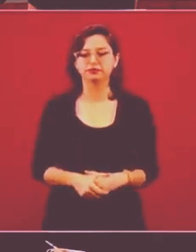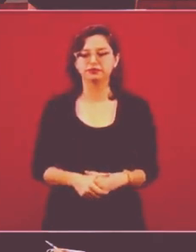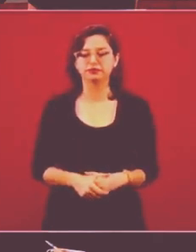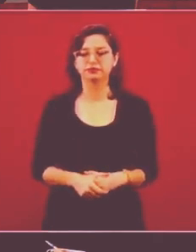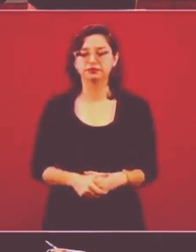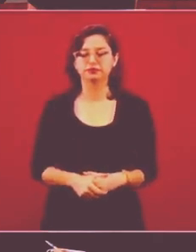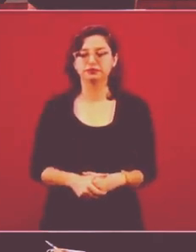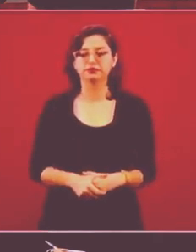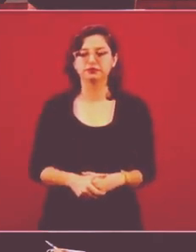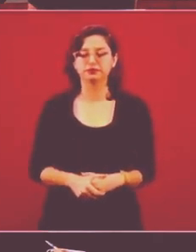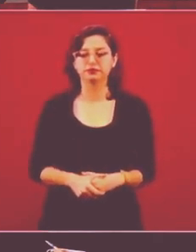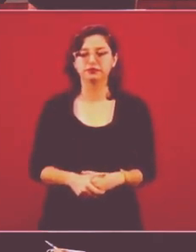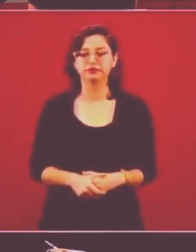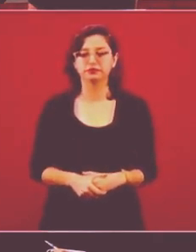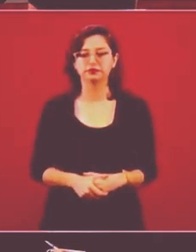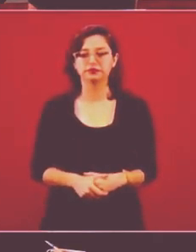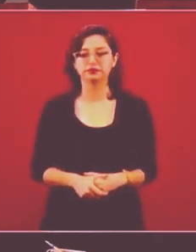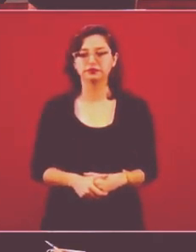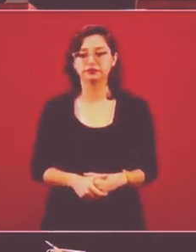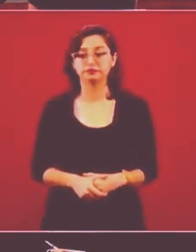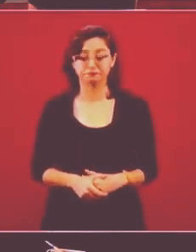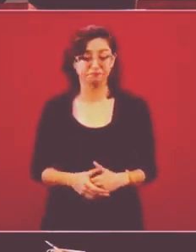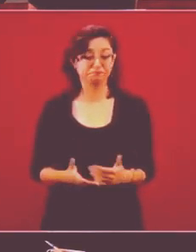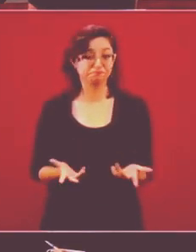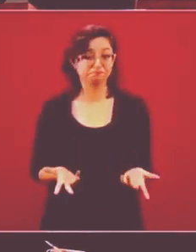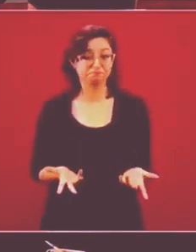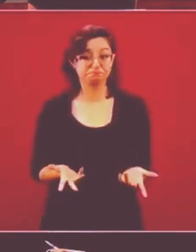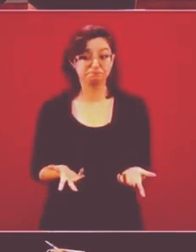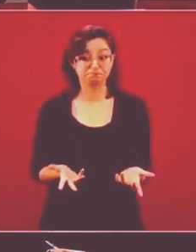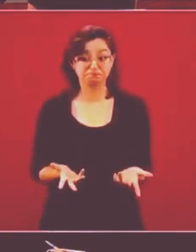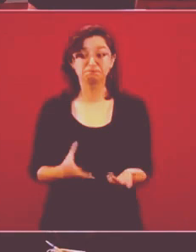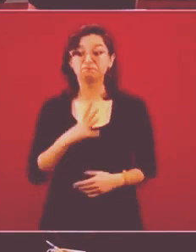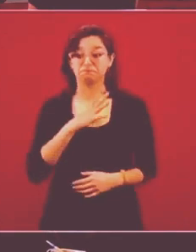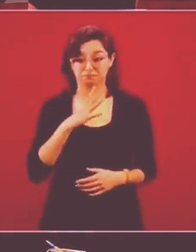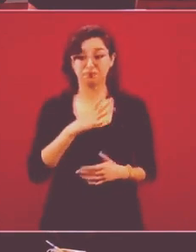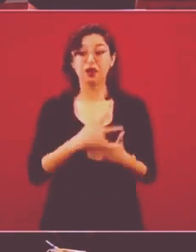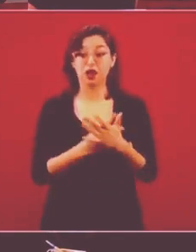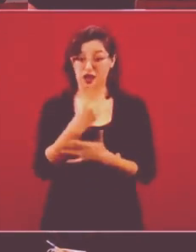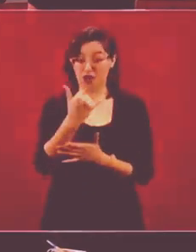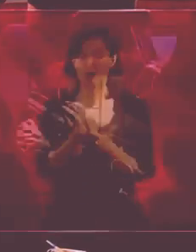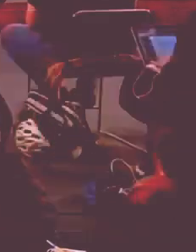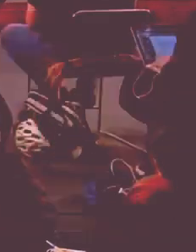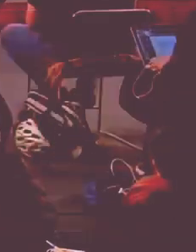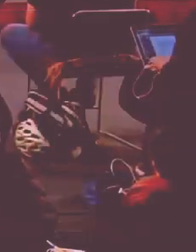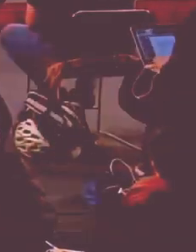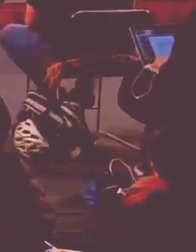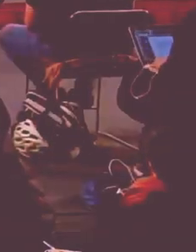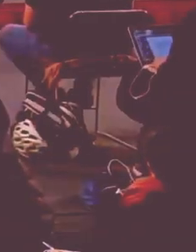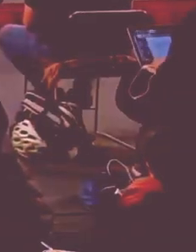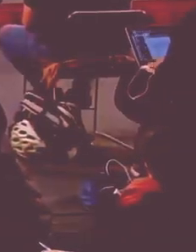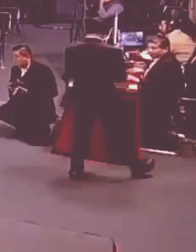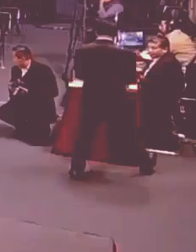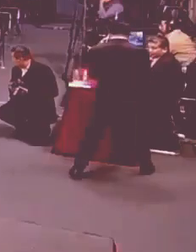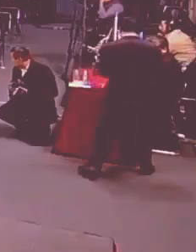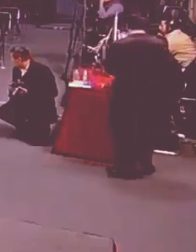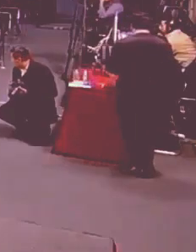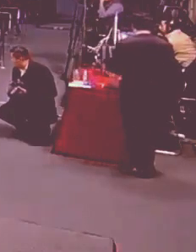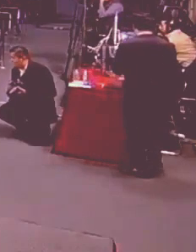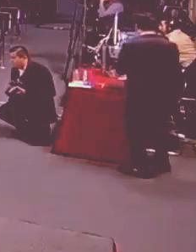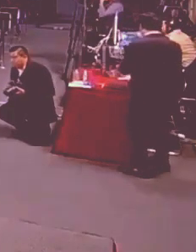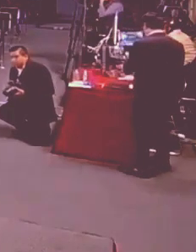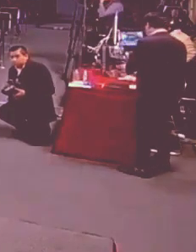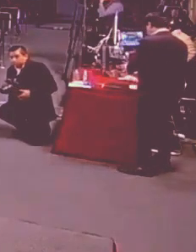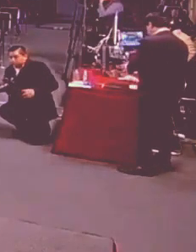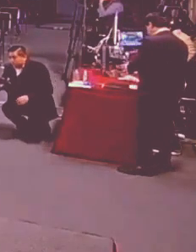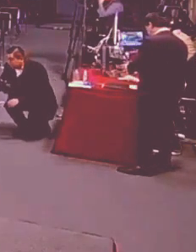Bueno, sí se dio el hecho, se dio a